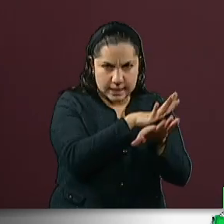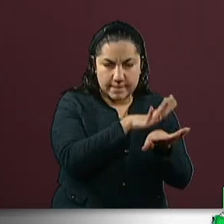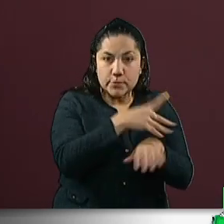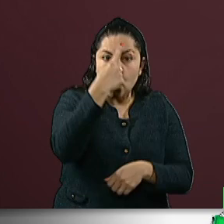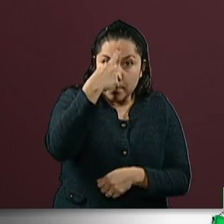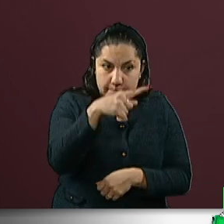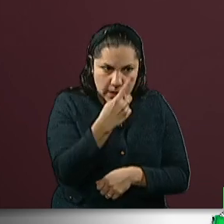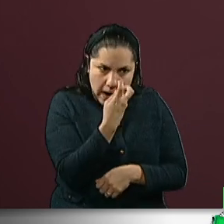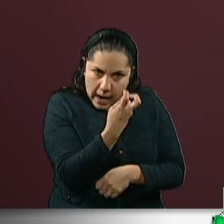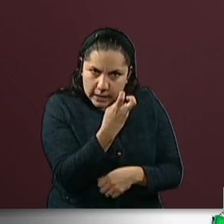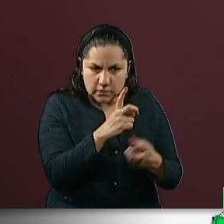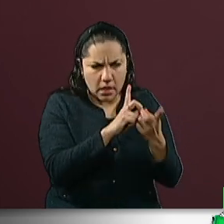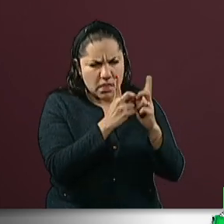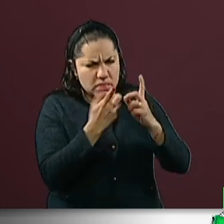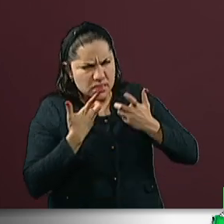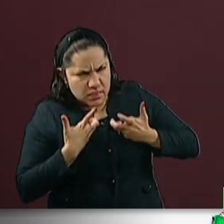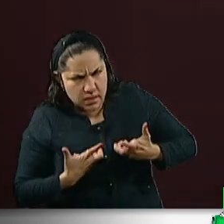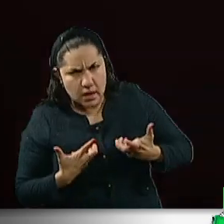salud mental.